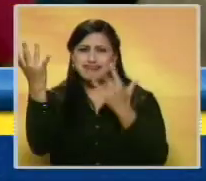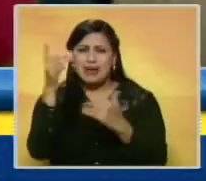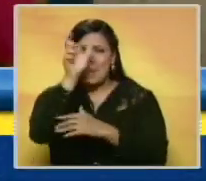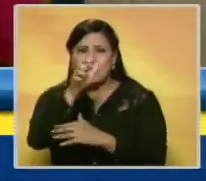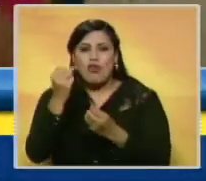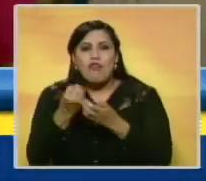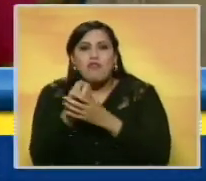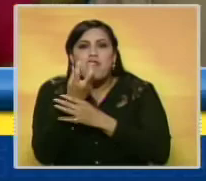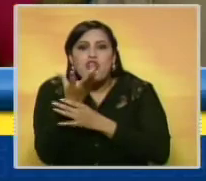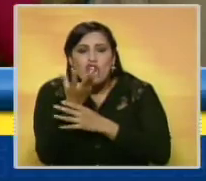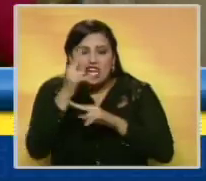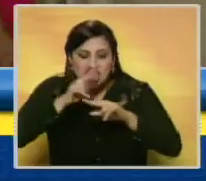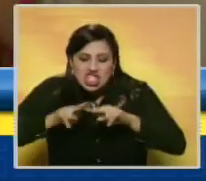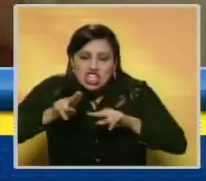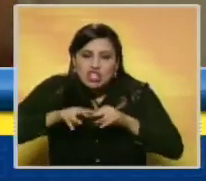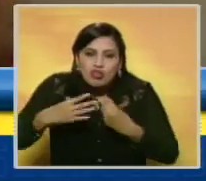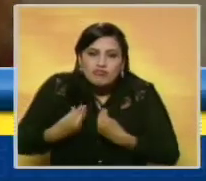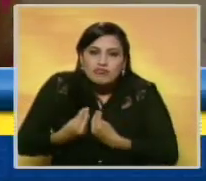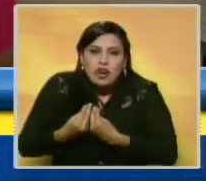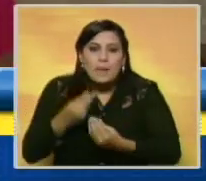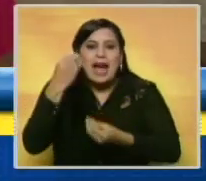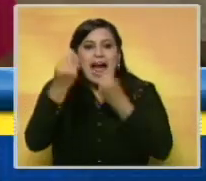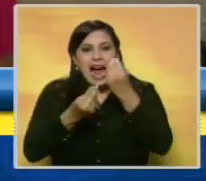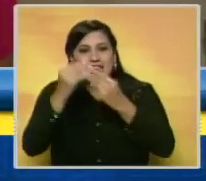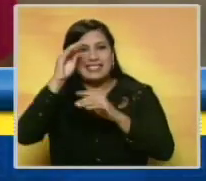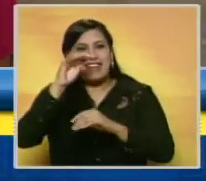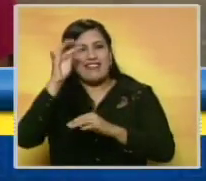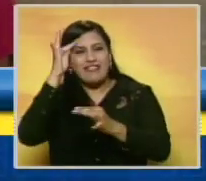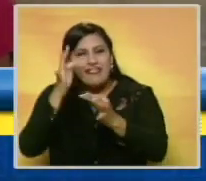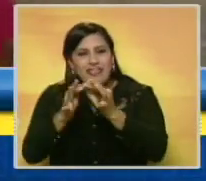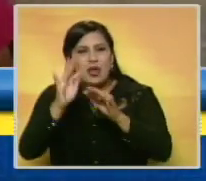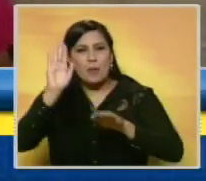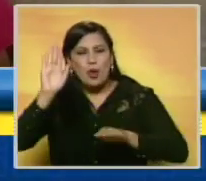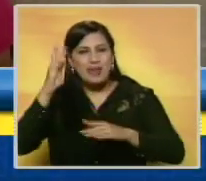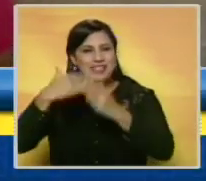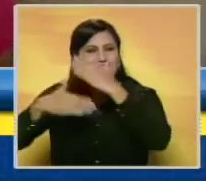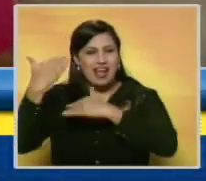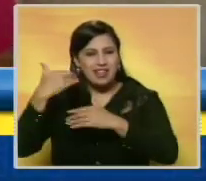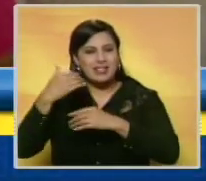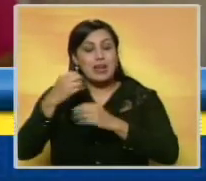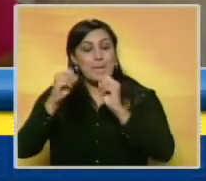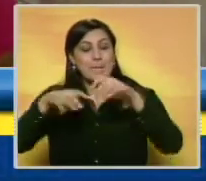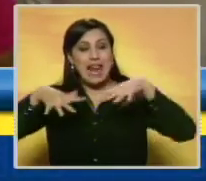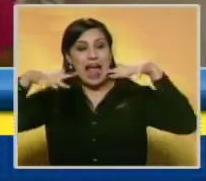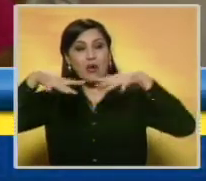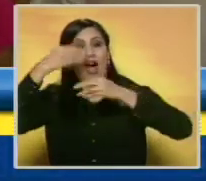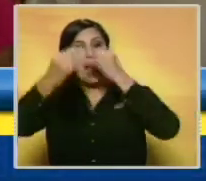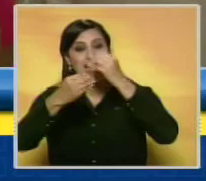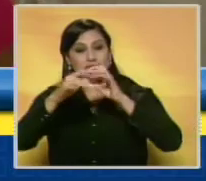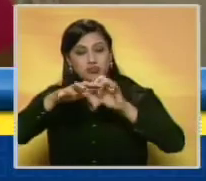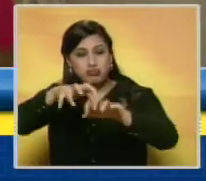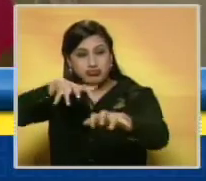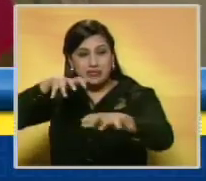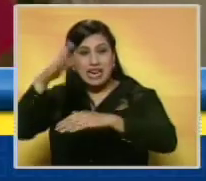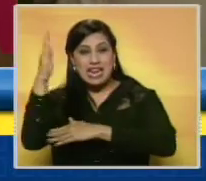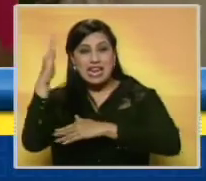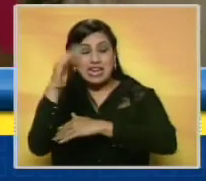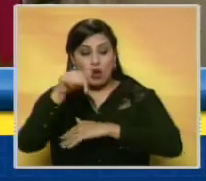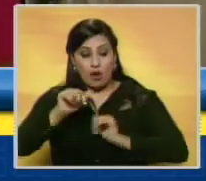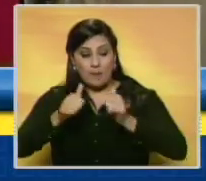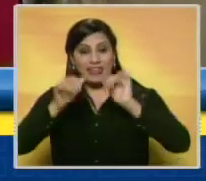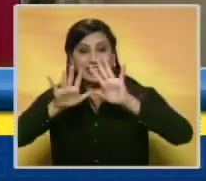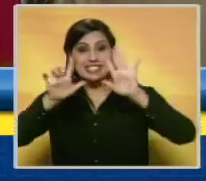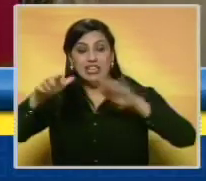con flores, con niños, para cumplir sus promesas hechas a la Virgen de Chiquinquirá, repleta en la Basílica desde hoy 17